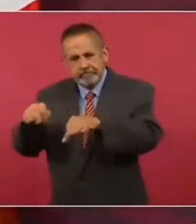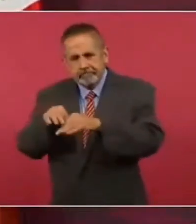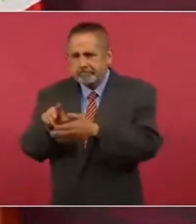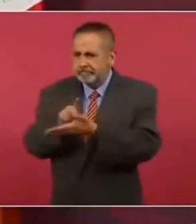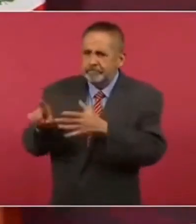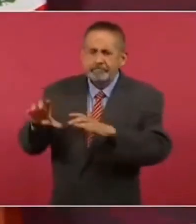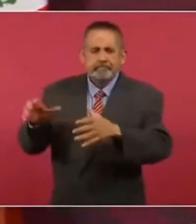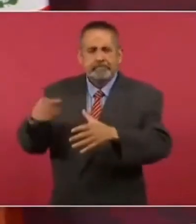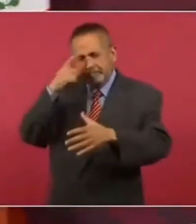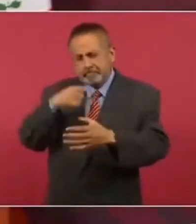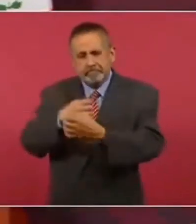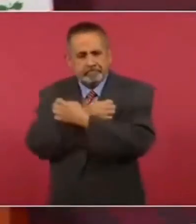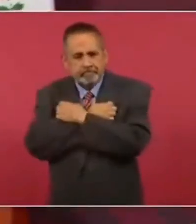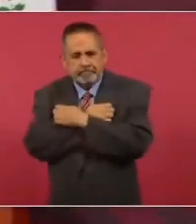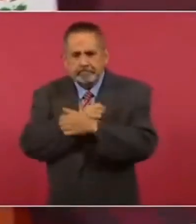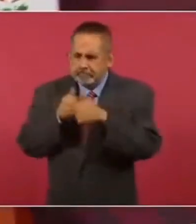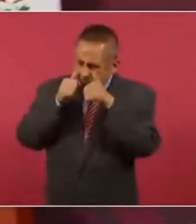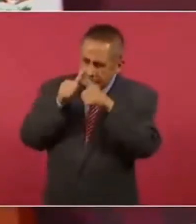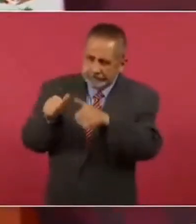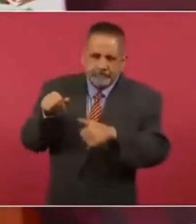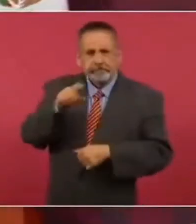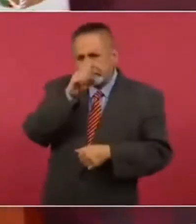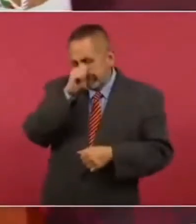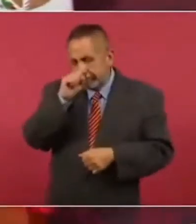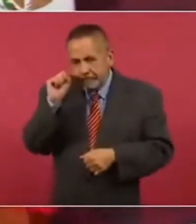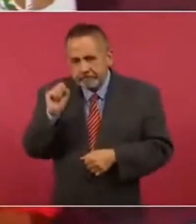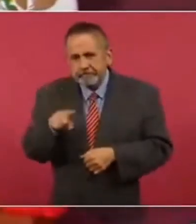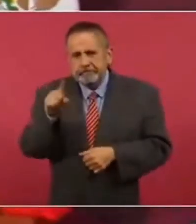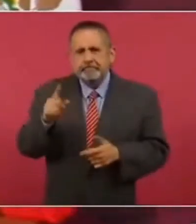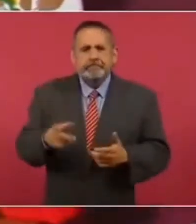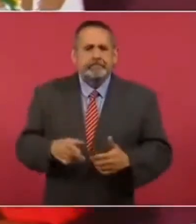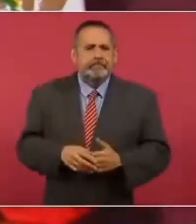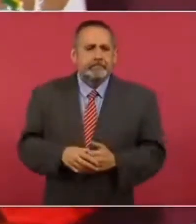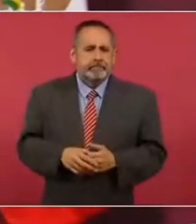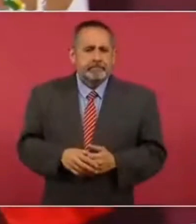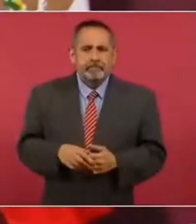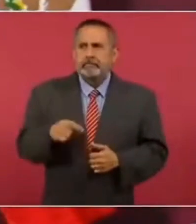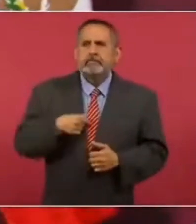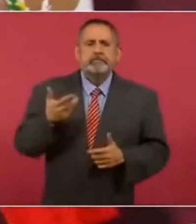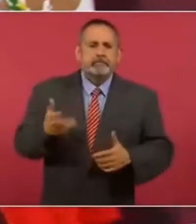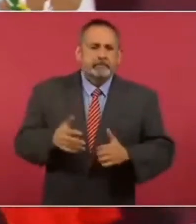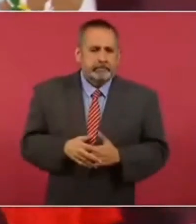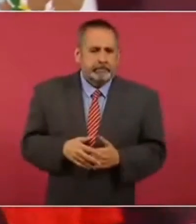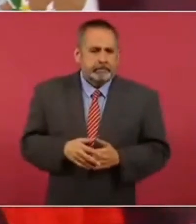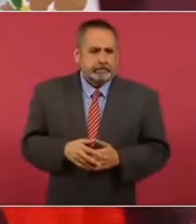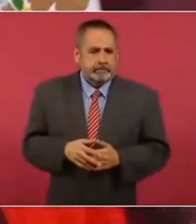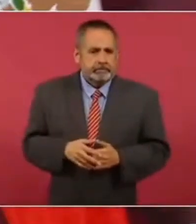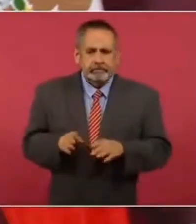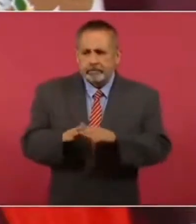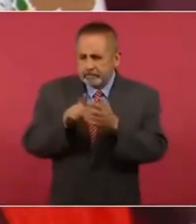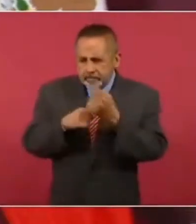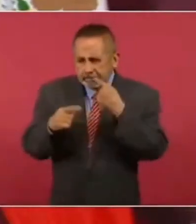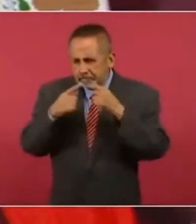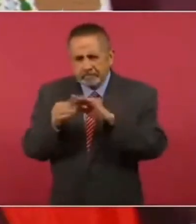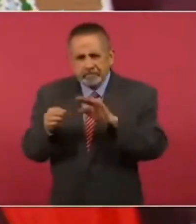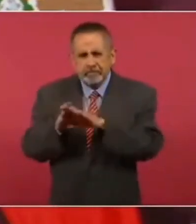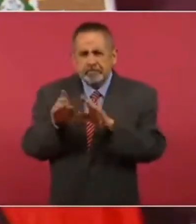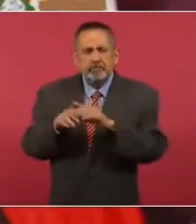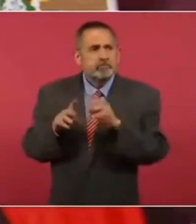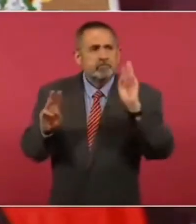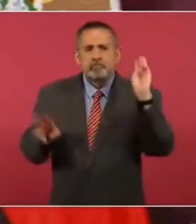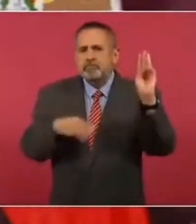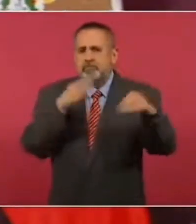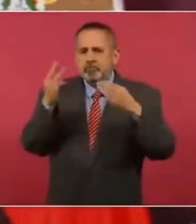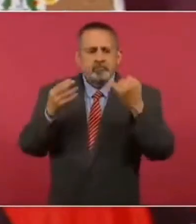a la educación. Pues es lo mismo que hay que hacer aquí y hay que hacer en cualquier parte del mundo.